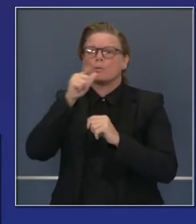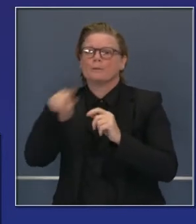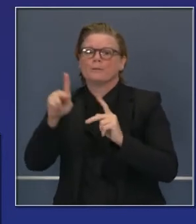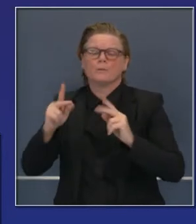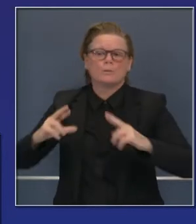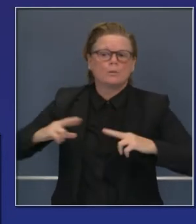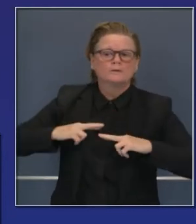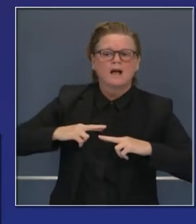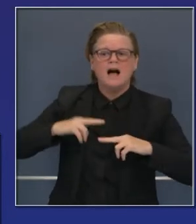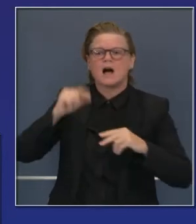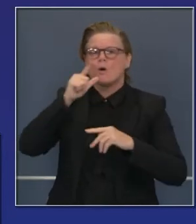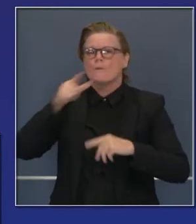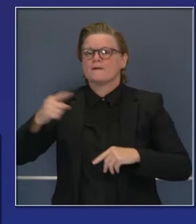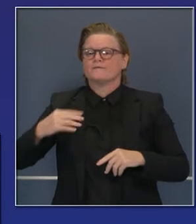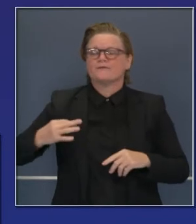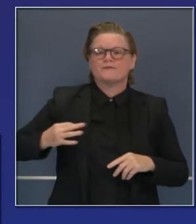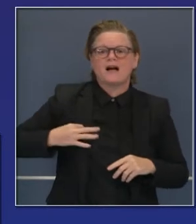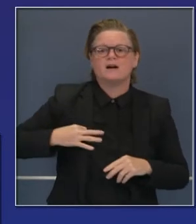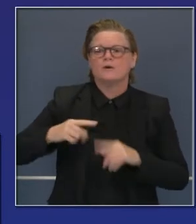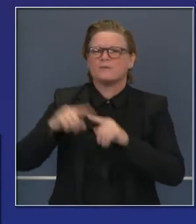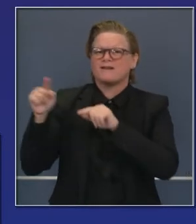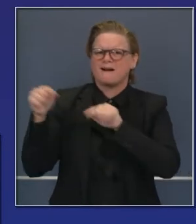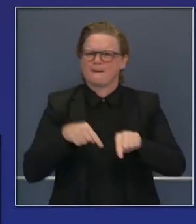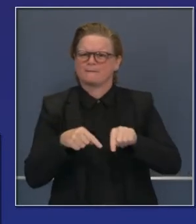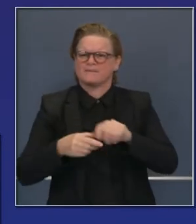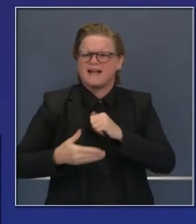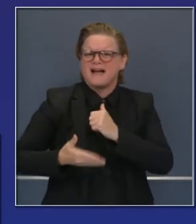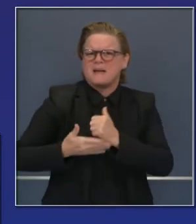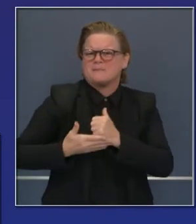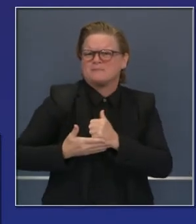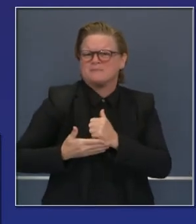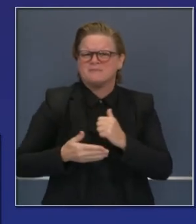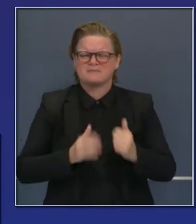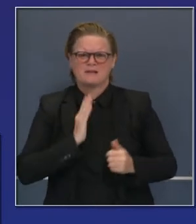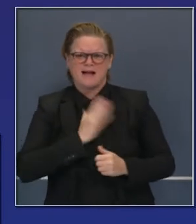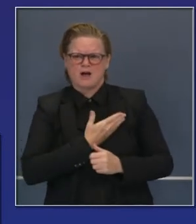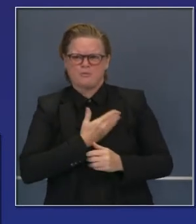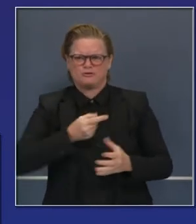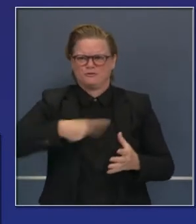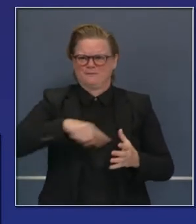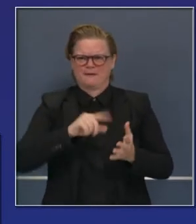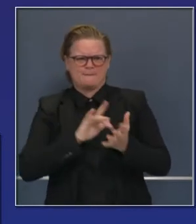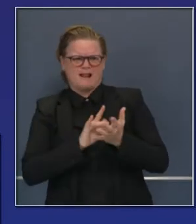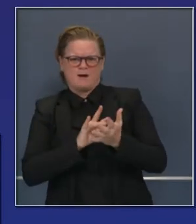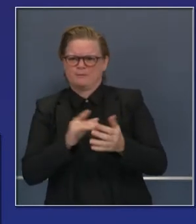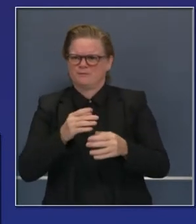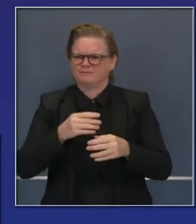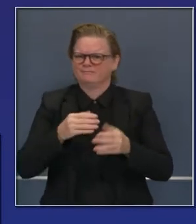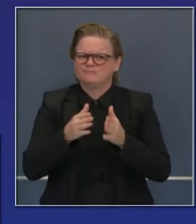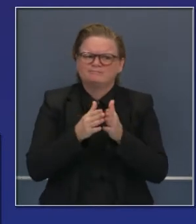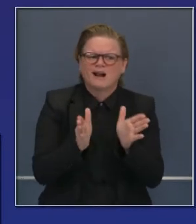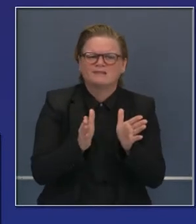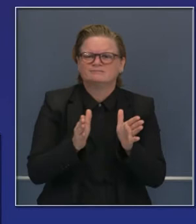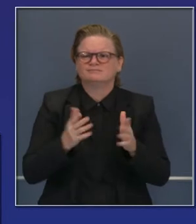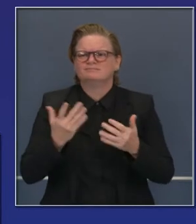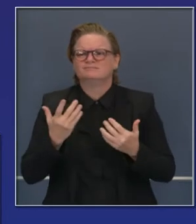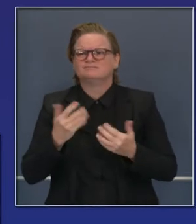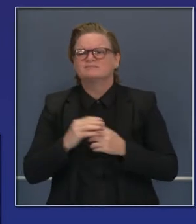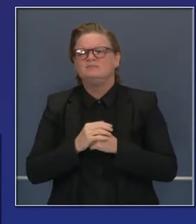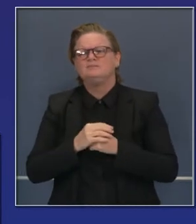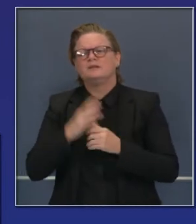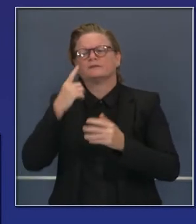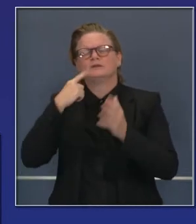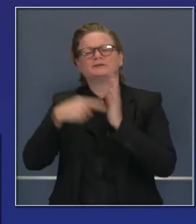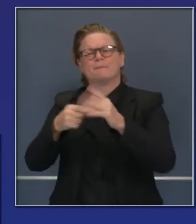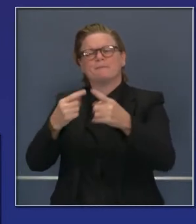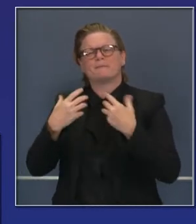hablando con el público, preguntando si estarían dispuestos a dar su nombre y sus destrezas a una base de datos en base a su